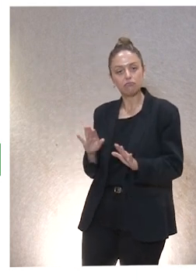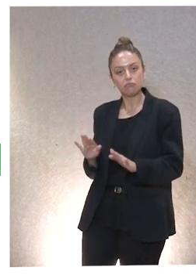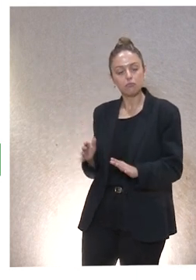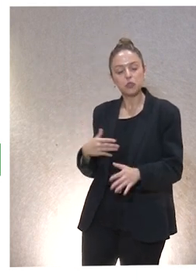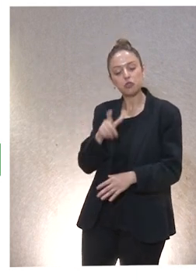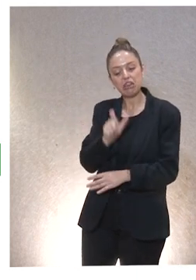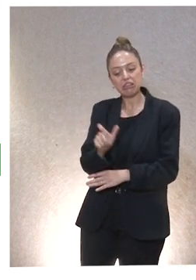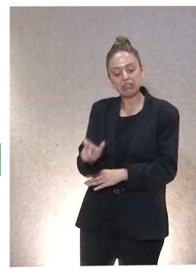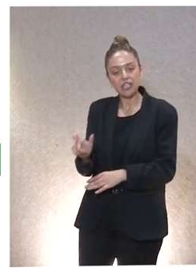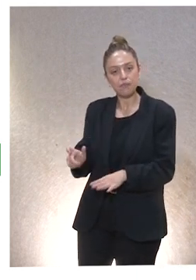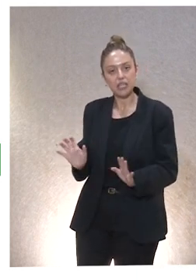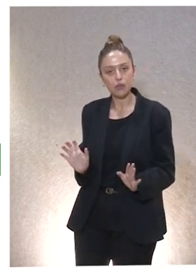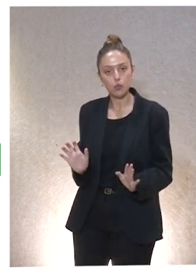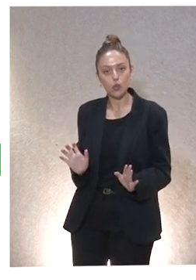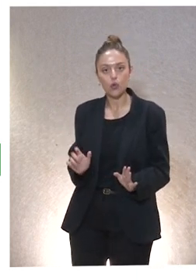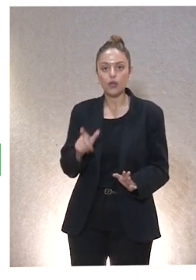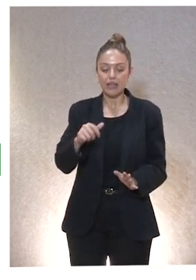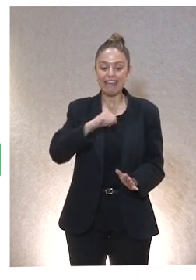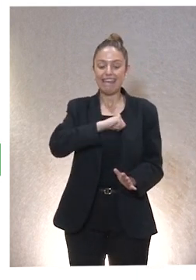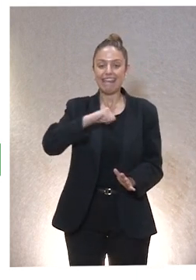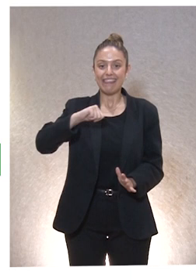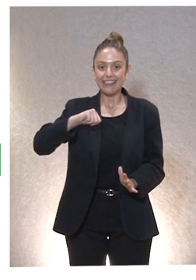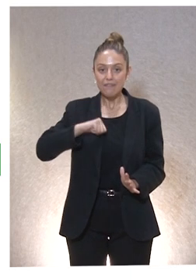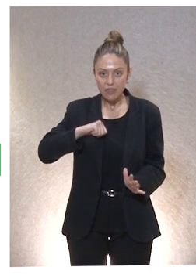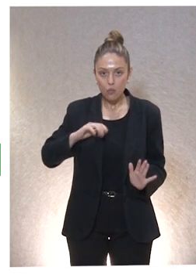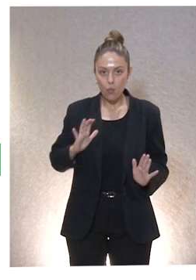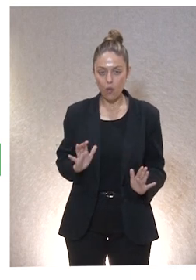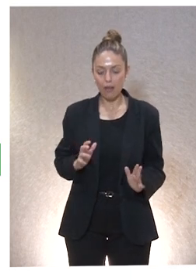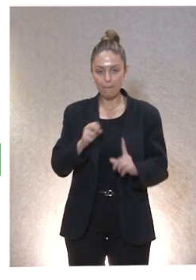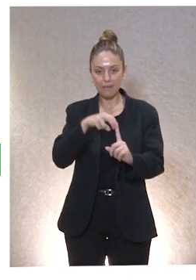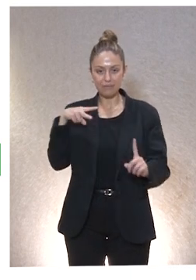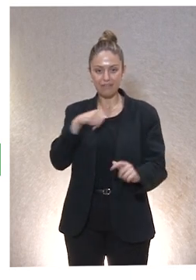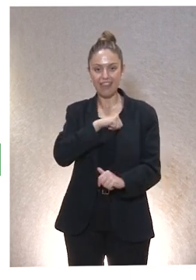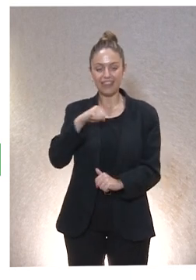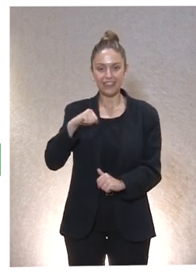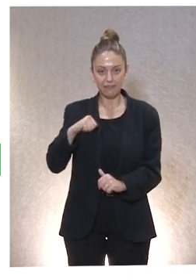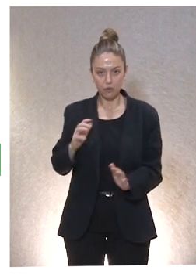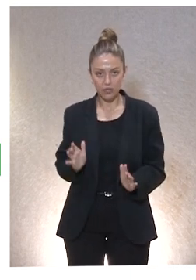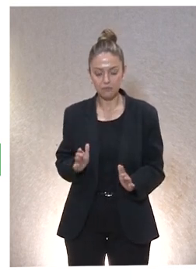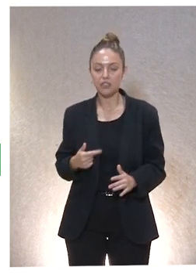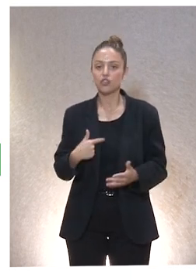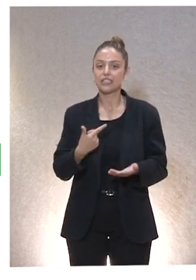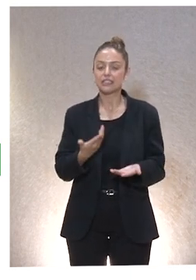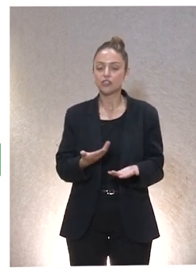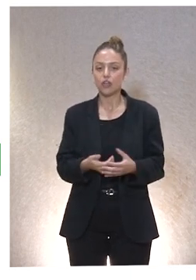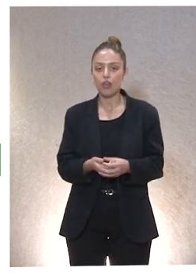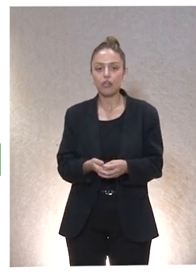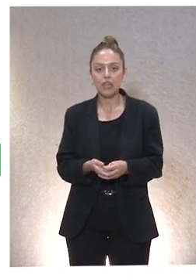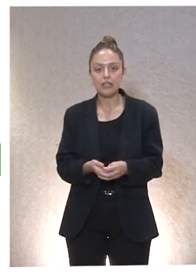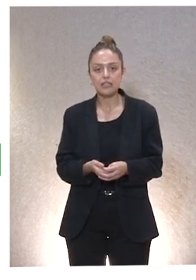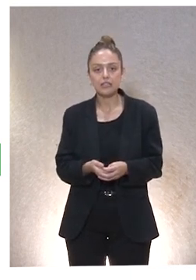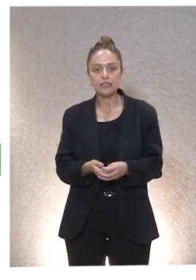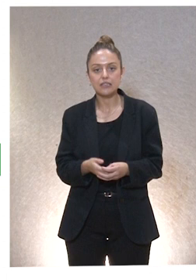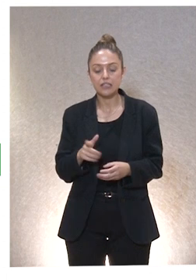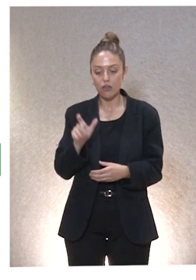individuos. Por eso se llama individualismo esta perspectiva. Estos se hacen a sí mismos. No habla de